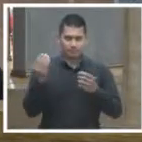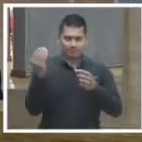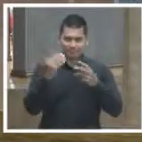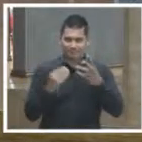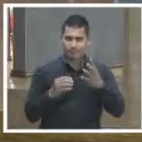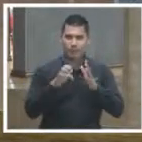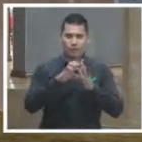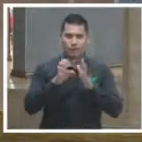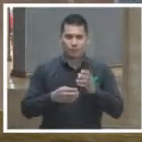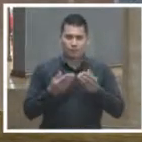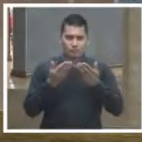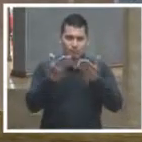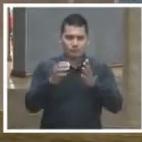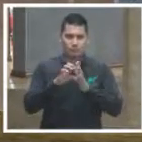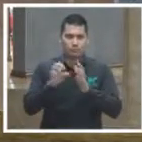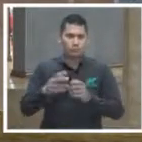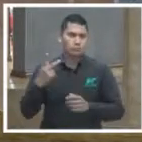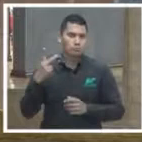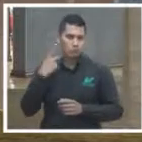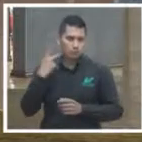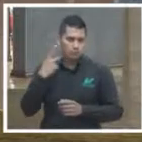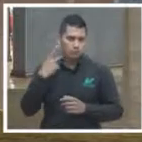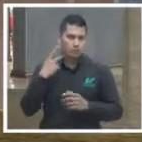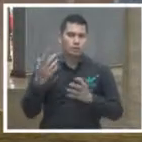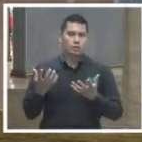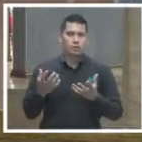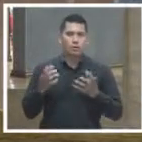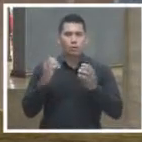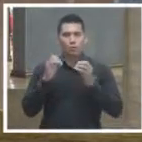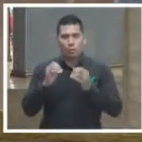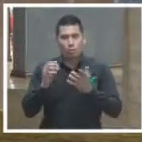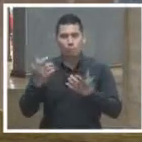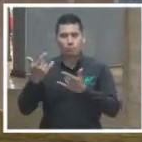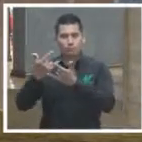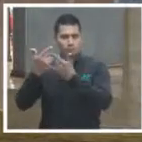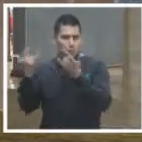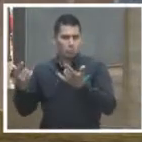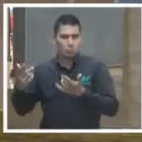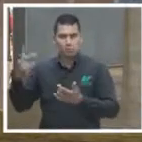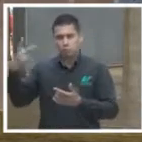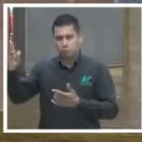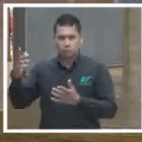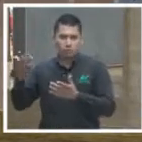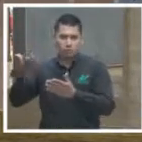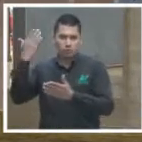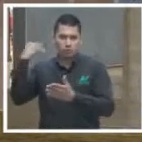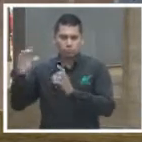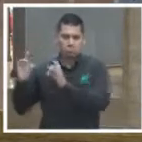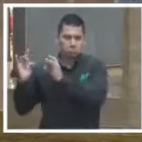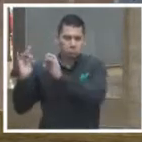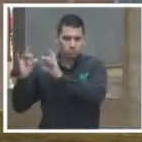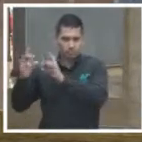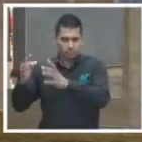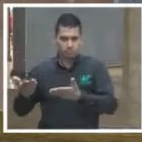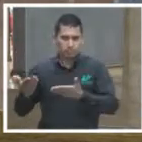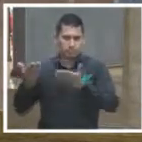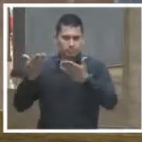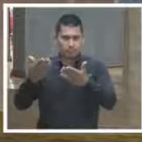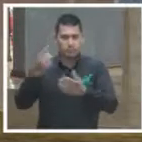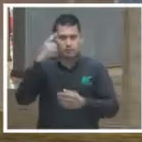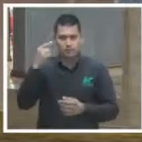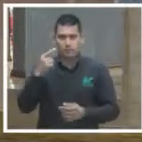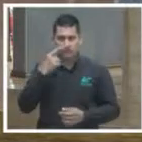de políticas o experiencias que reflejan la